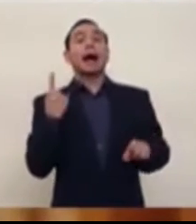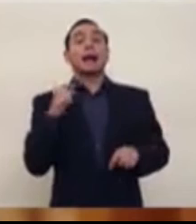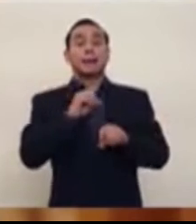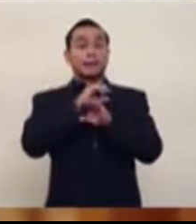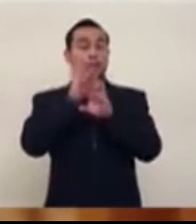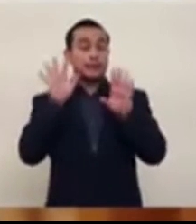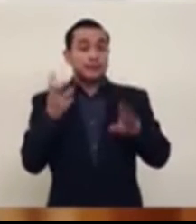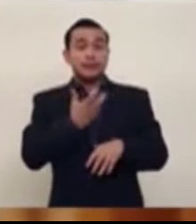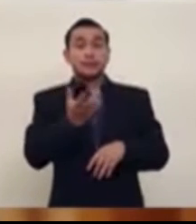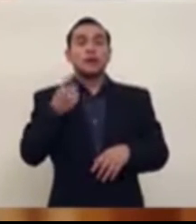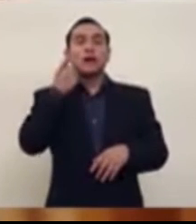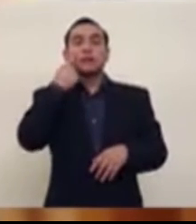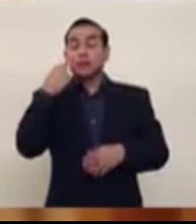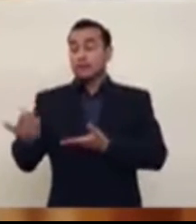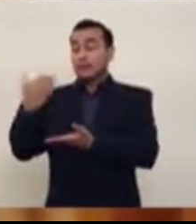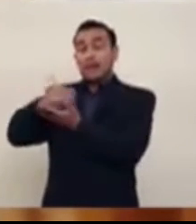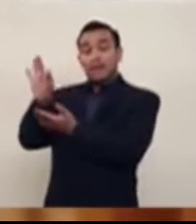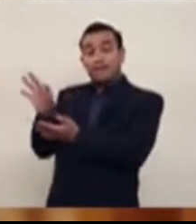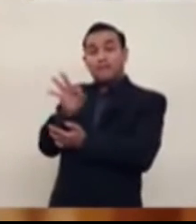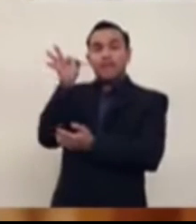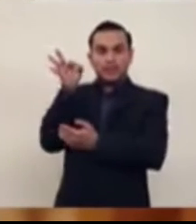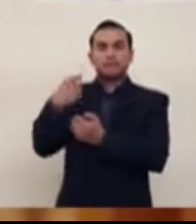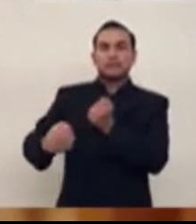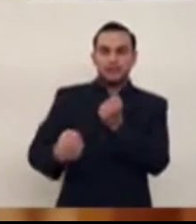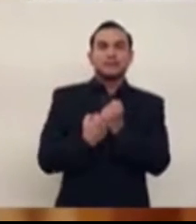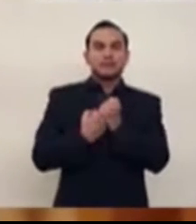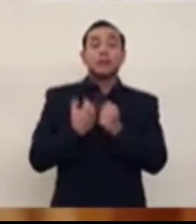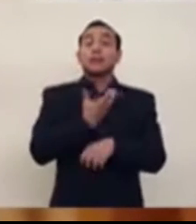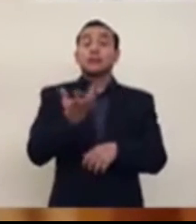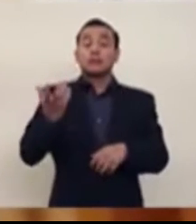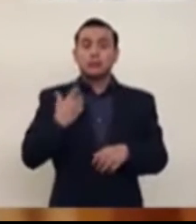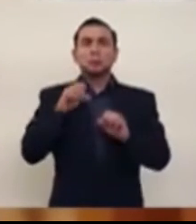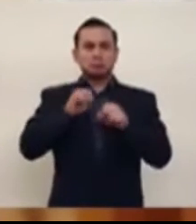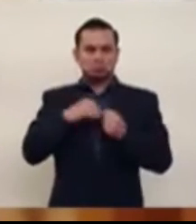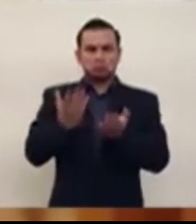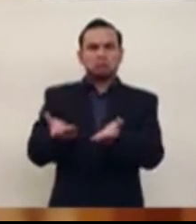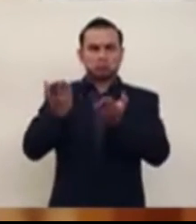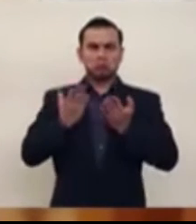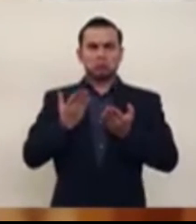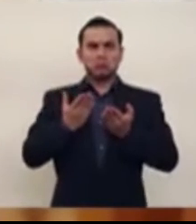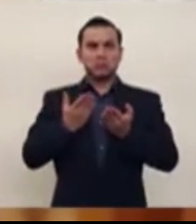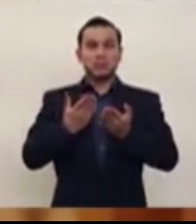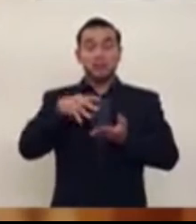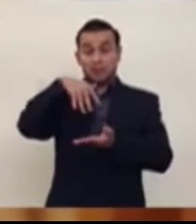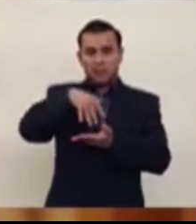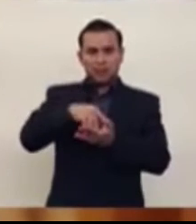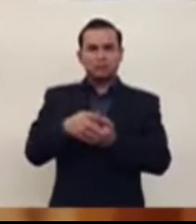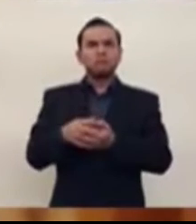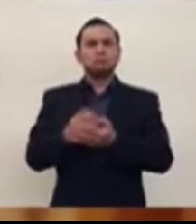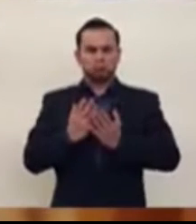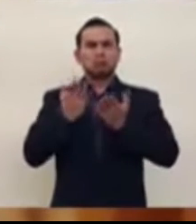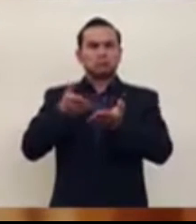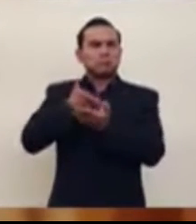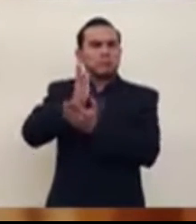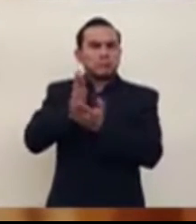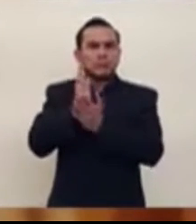acabadito de venir de Francia, podemos pedir, podemos decir a la población, que el agua es totalmente potable, hoy por hoy no lo es, por eso es que mucha